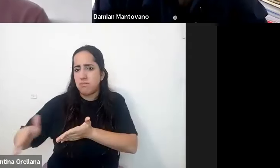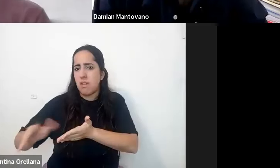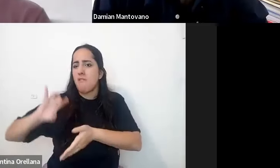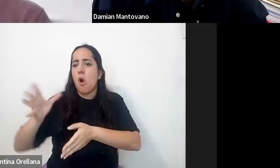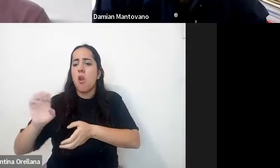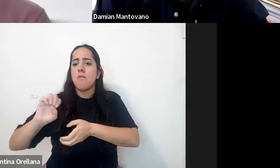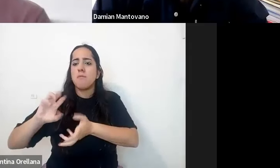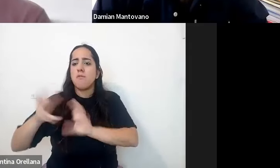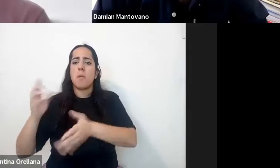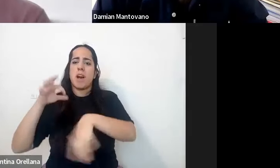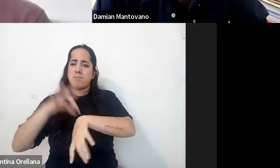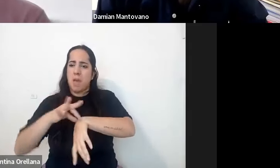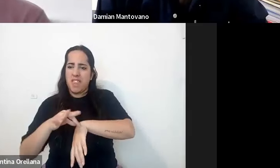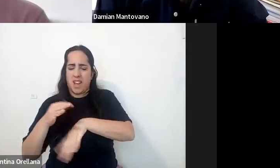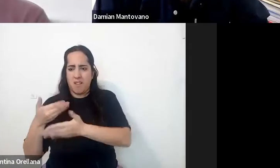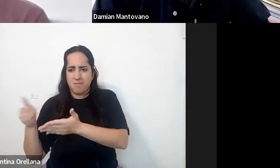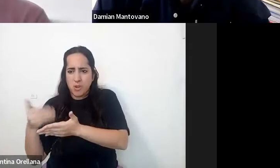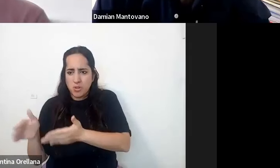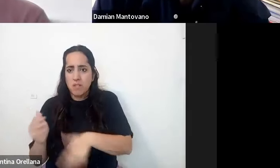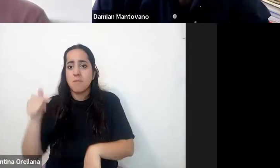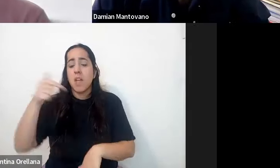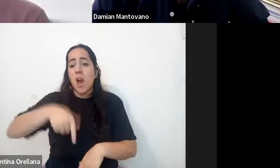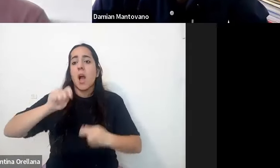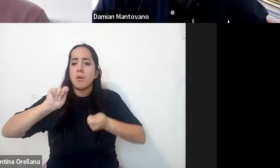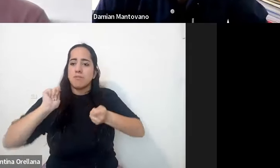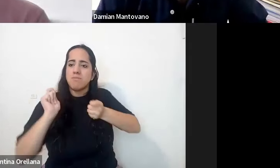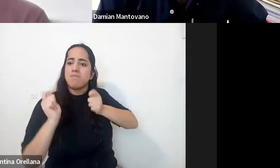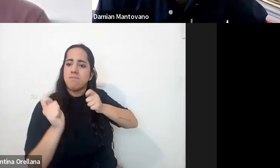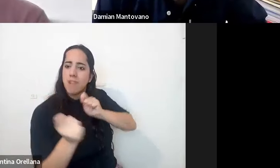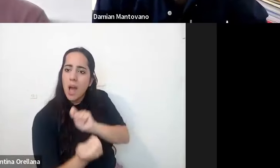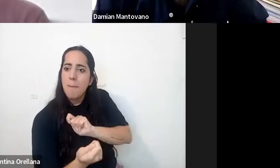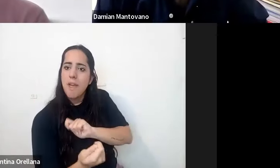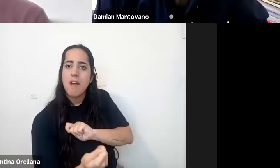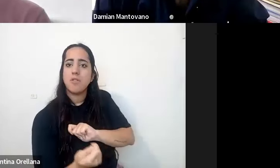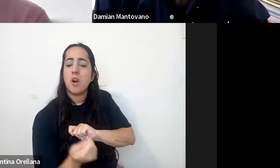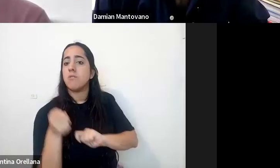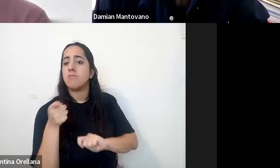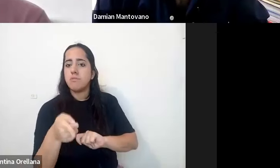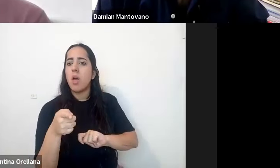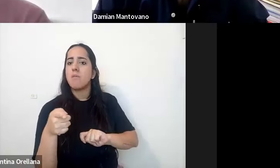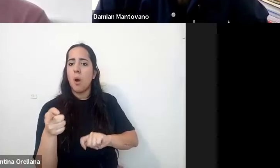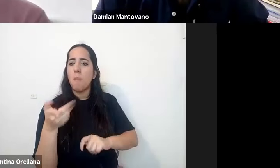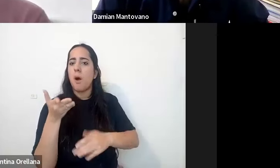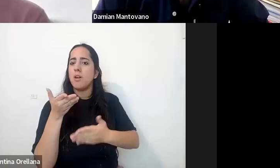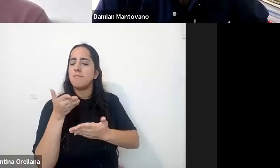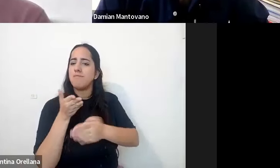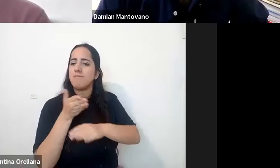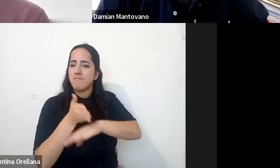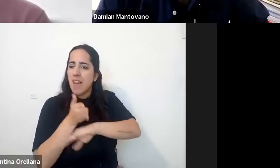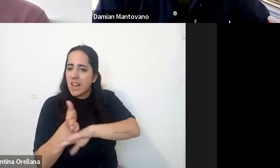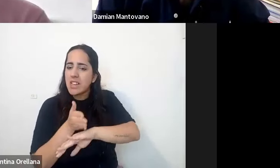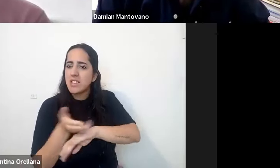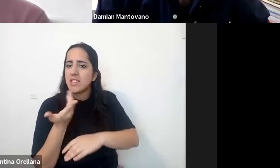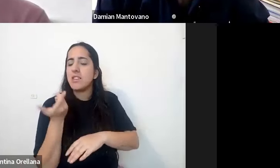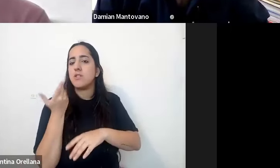integración pero no de inclusión ¿cómo se va revirtiendo? ¿sí? a partir de ampliar las posibilidades de las